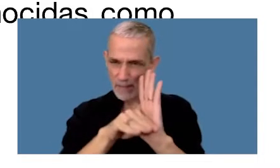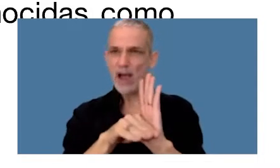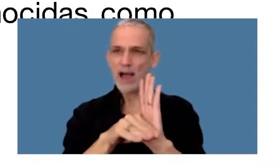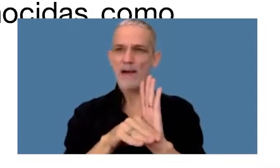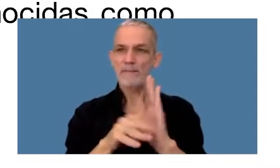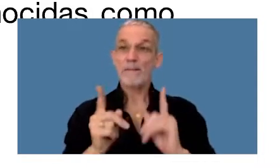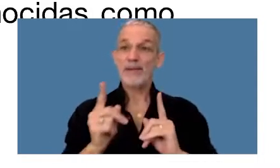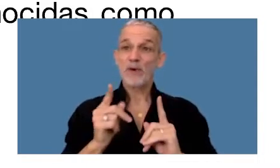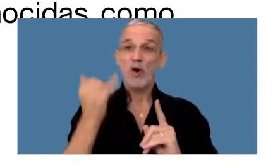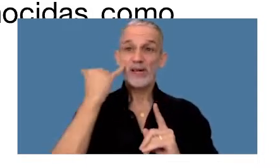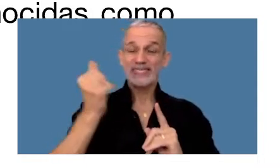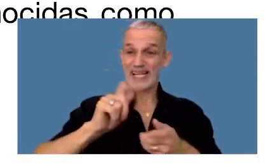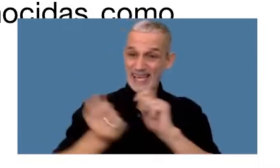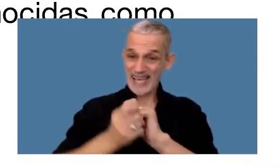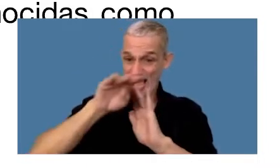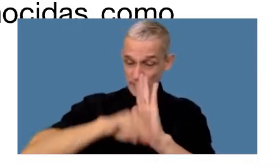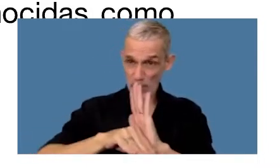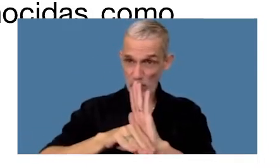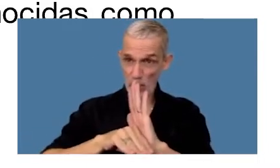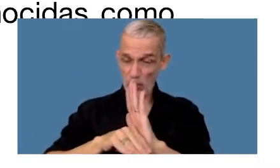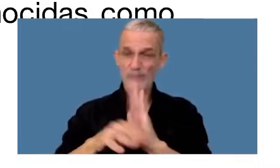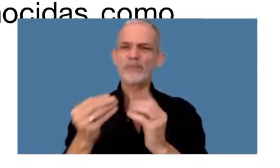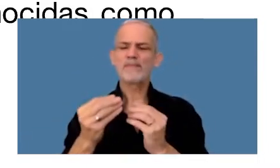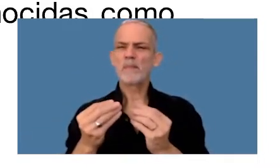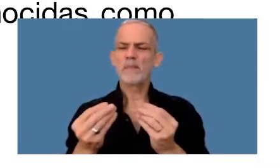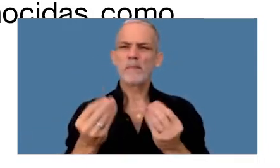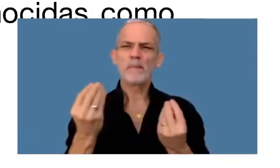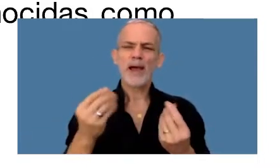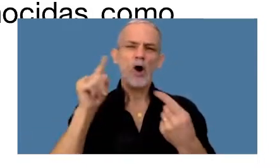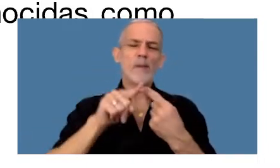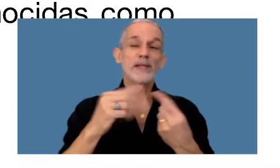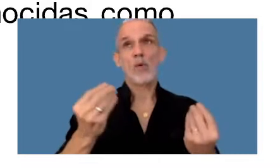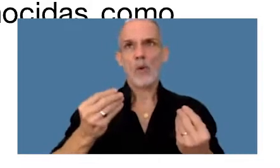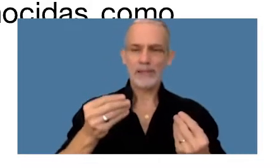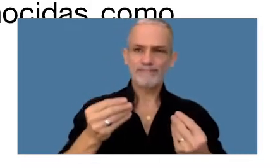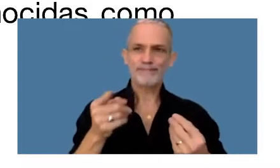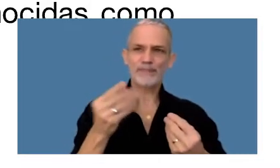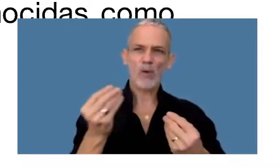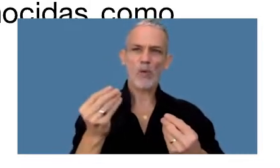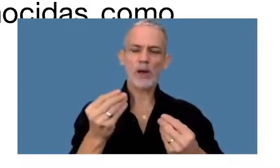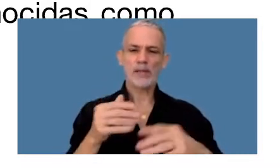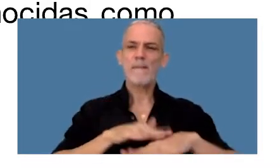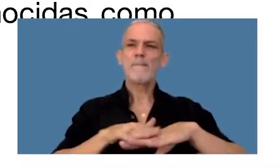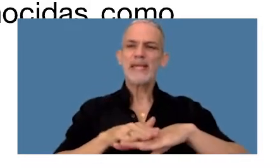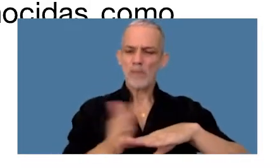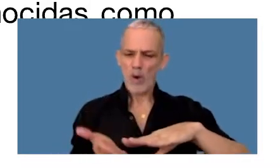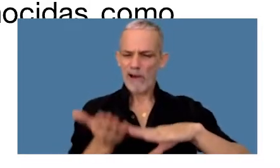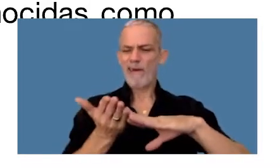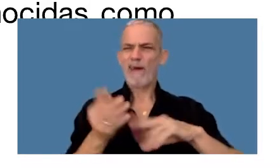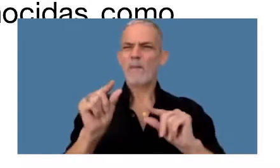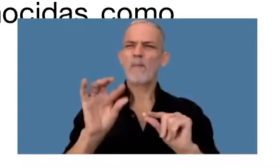con esa reforma lo que se intenta entonces o lo que se hizo entonces fue elevar apenas